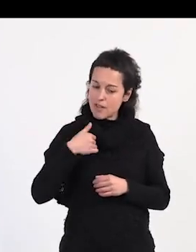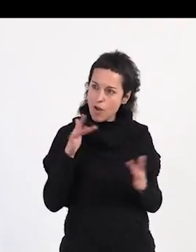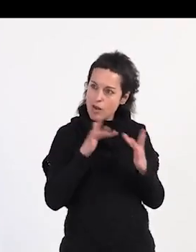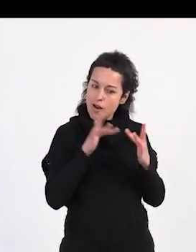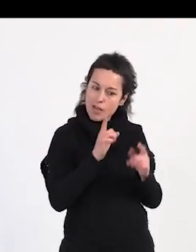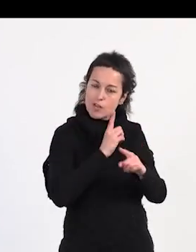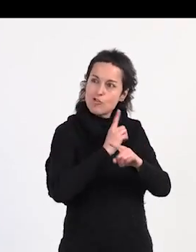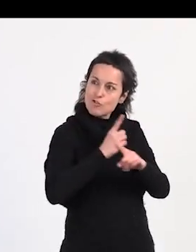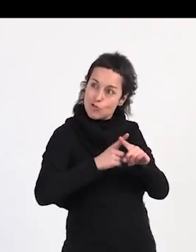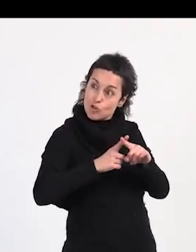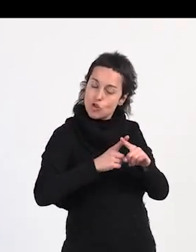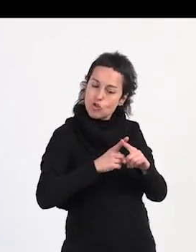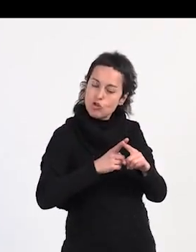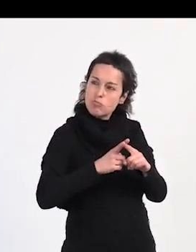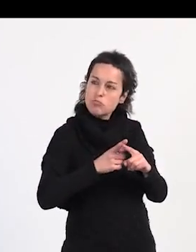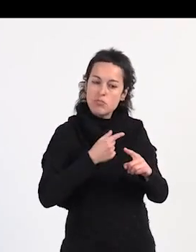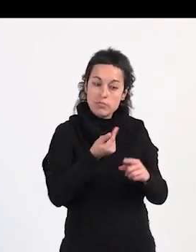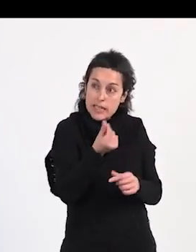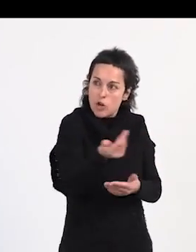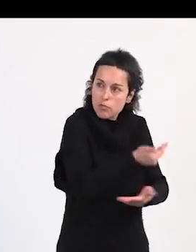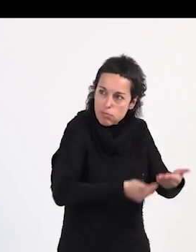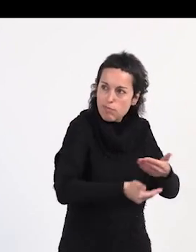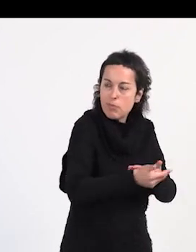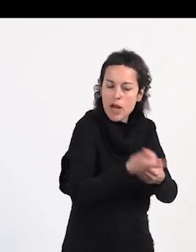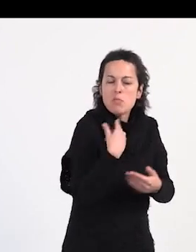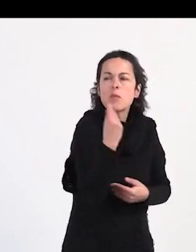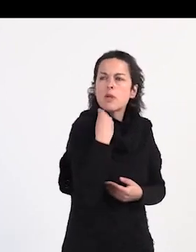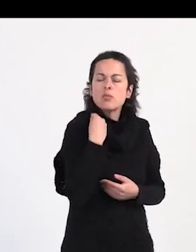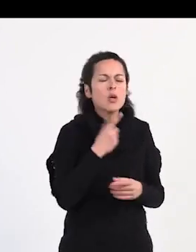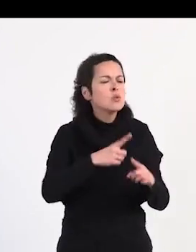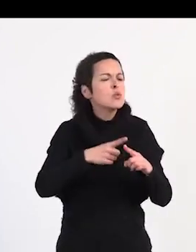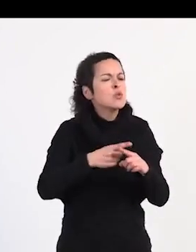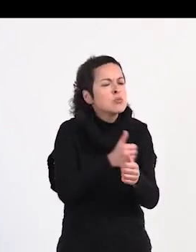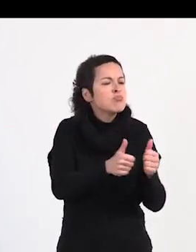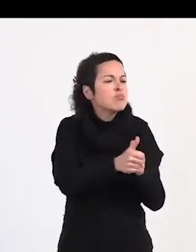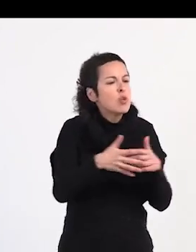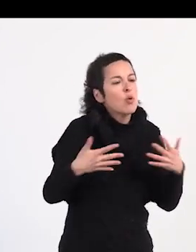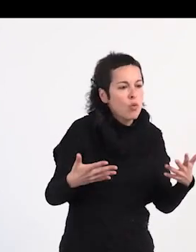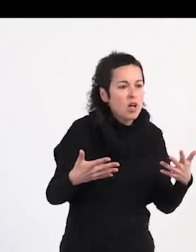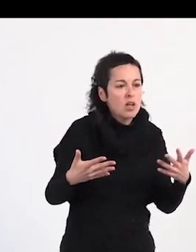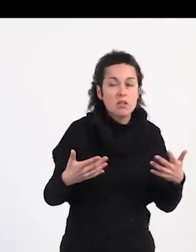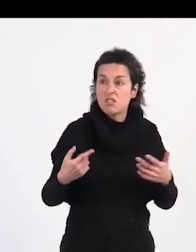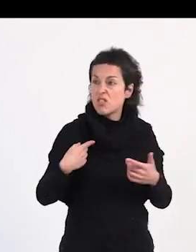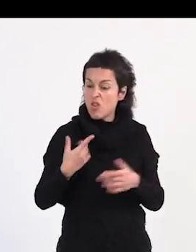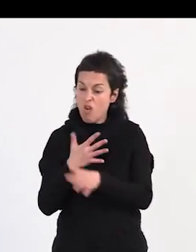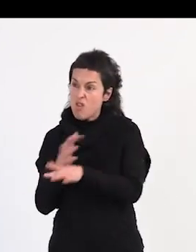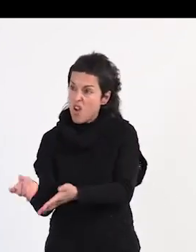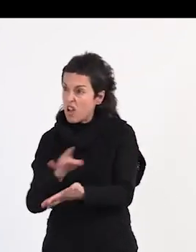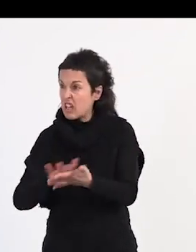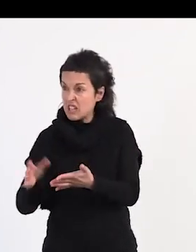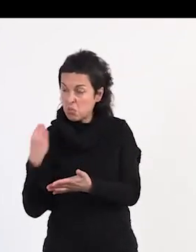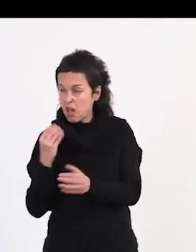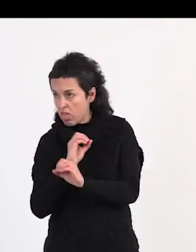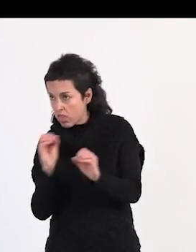relaciones sexuales a cambio de dinero me han preguntado sobre mis preferencias sexuales más que cuando he follado gratis?